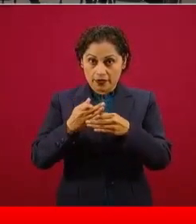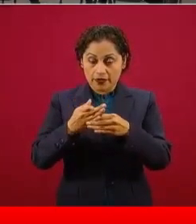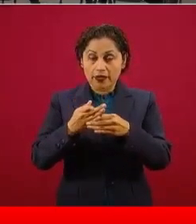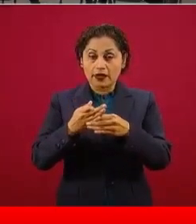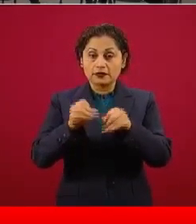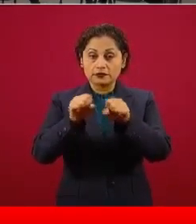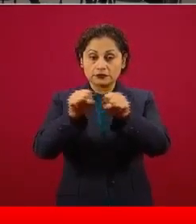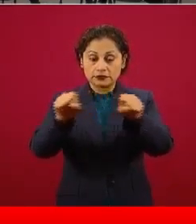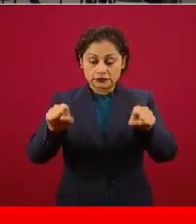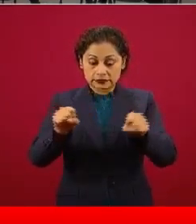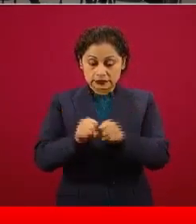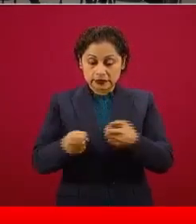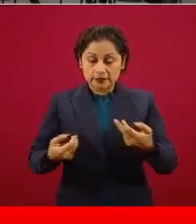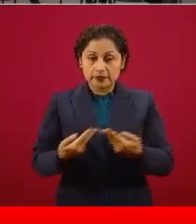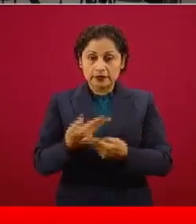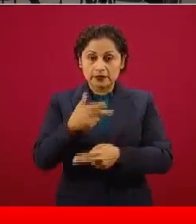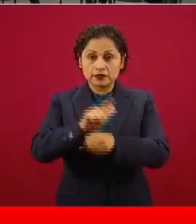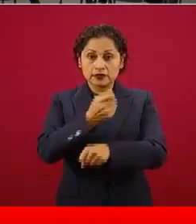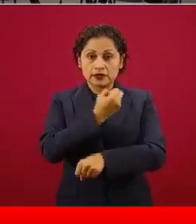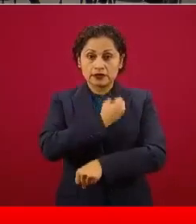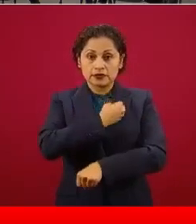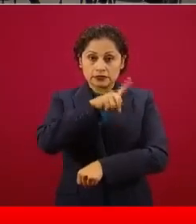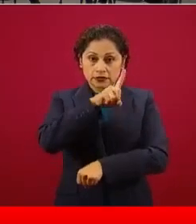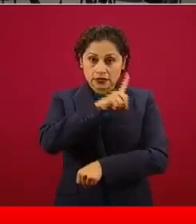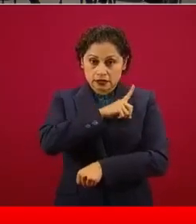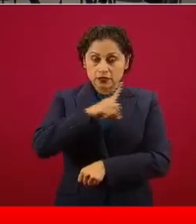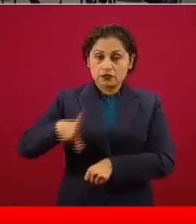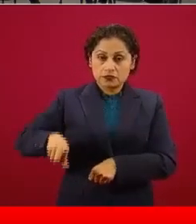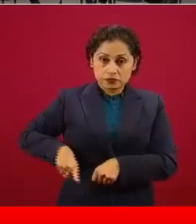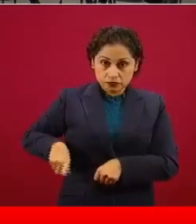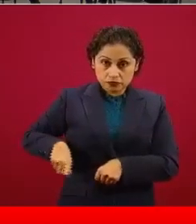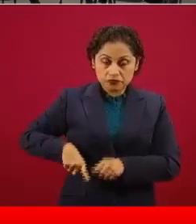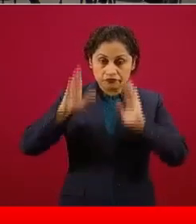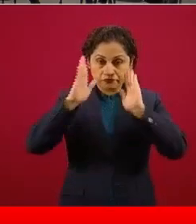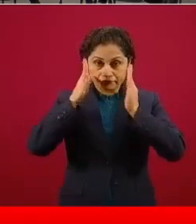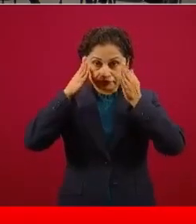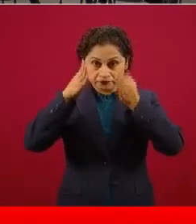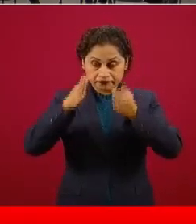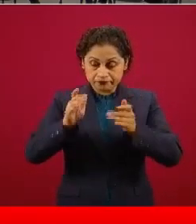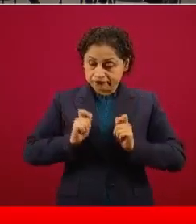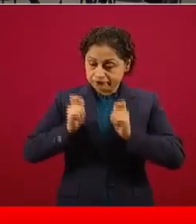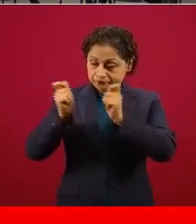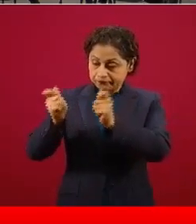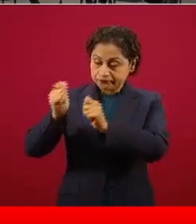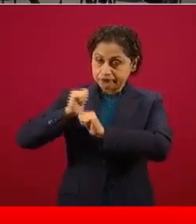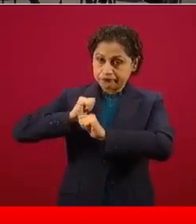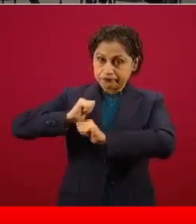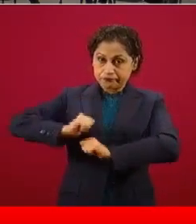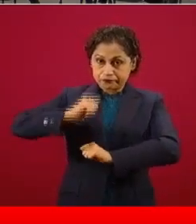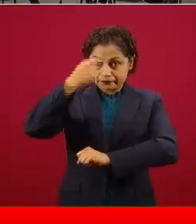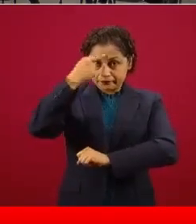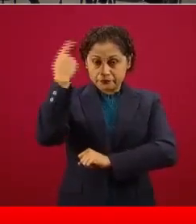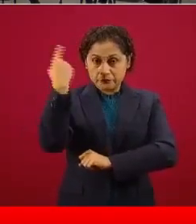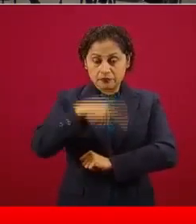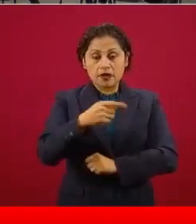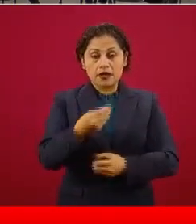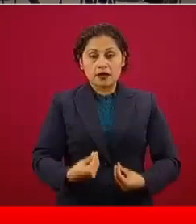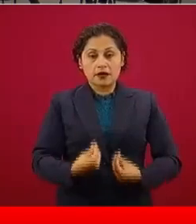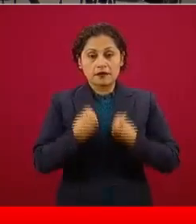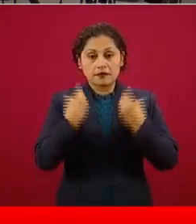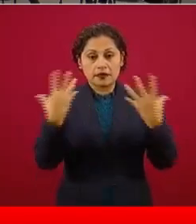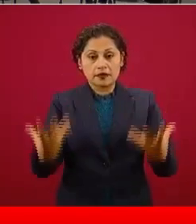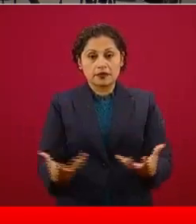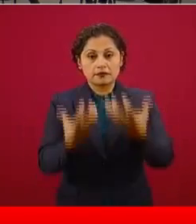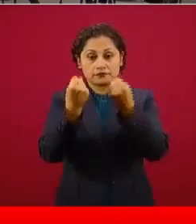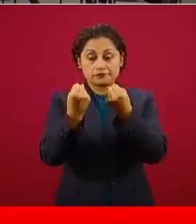Pública y Social tiene el menester trascendental de salvar vidas, pues todos los esfuerzos que se puedan sumar